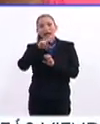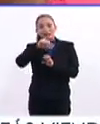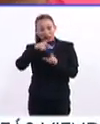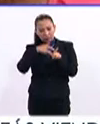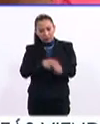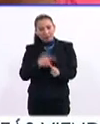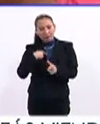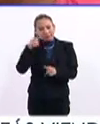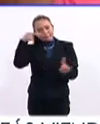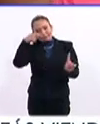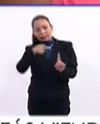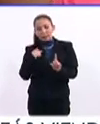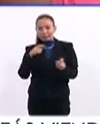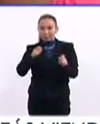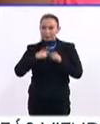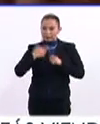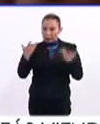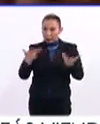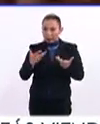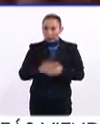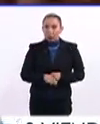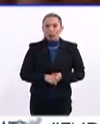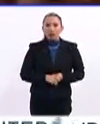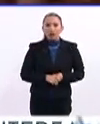continúa con la misión que se ha impuesto.